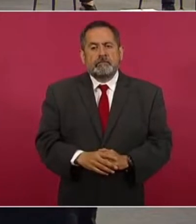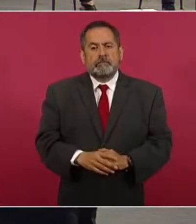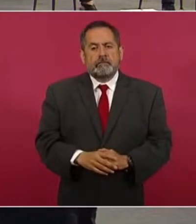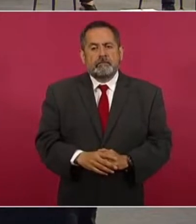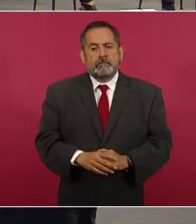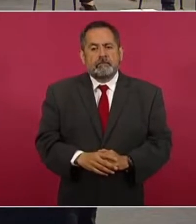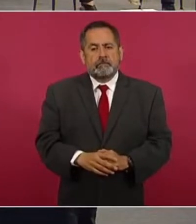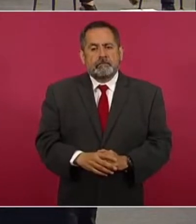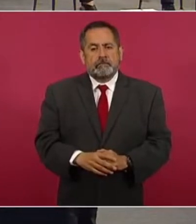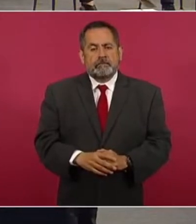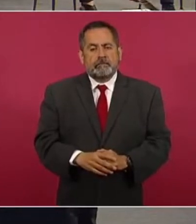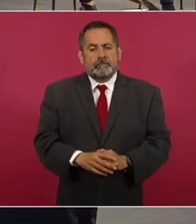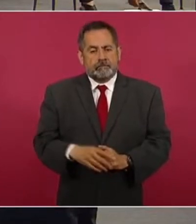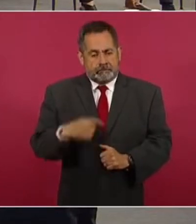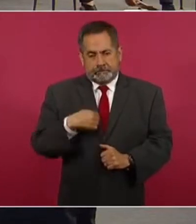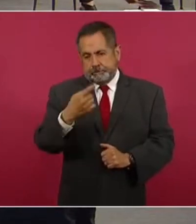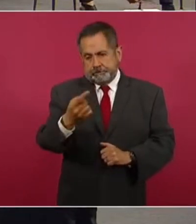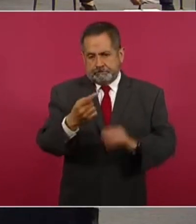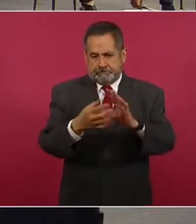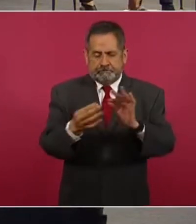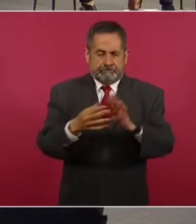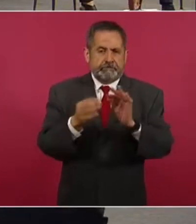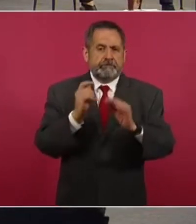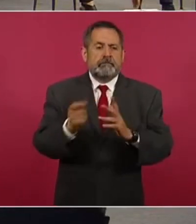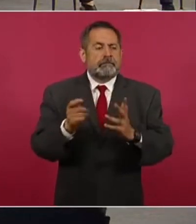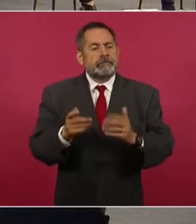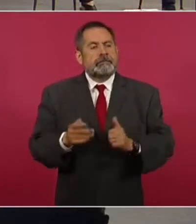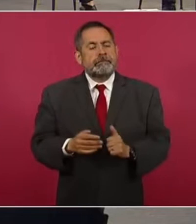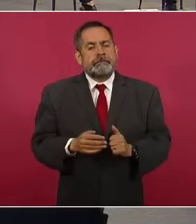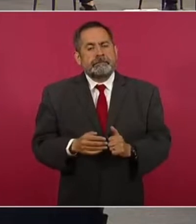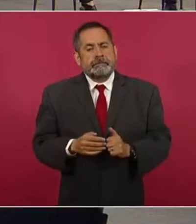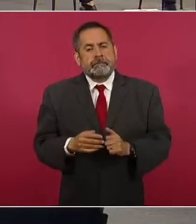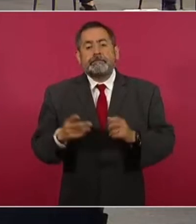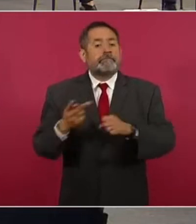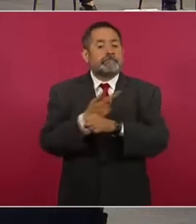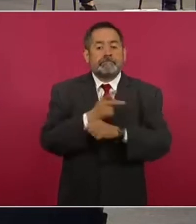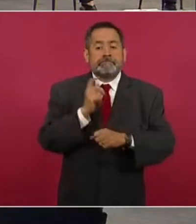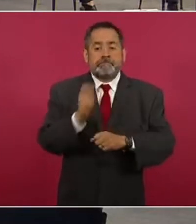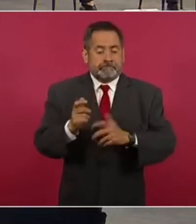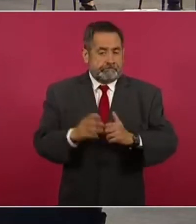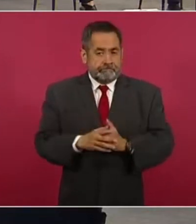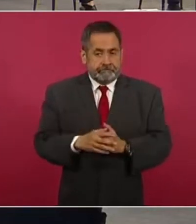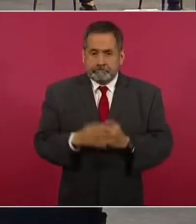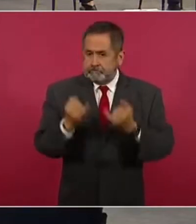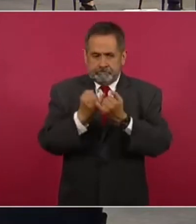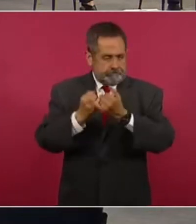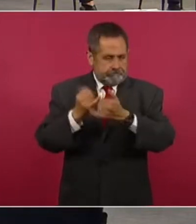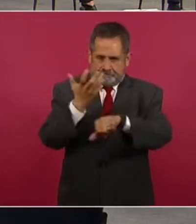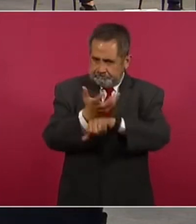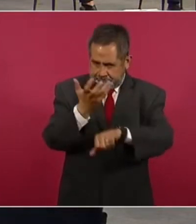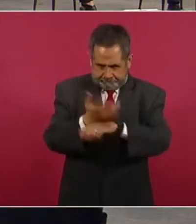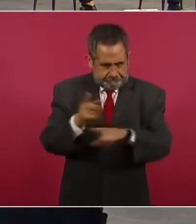Esto que les estoy planteando sucede también en Estados Unidos,